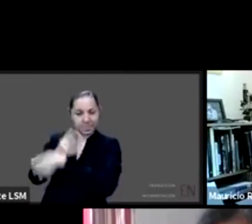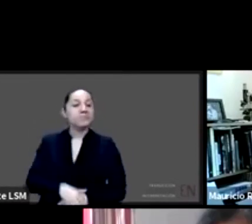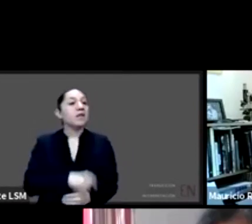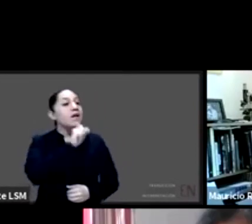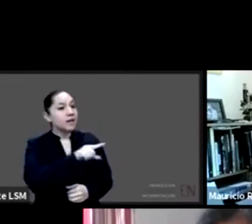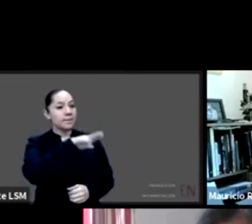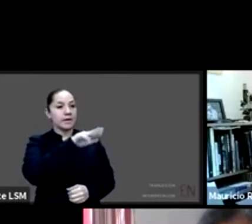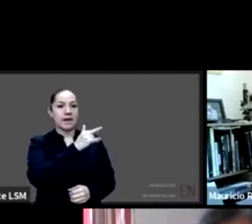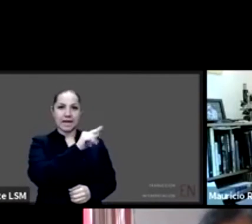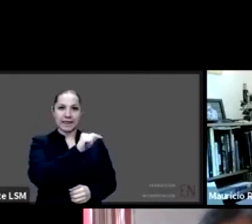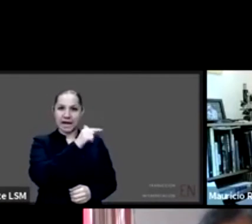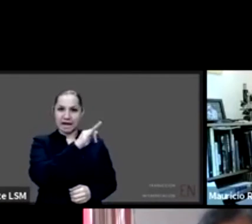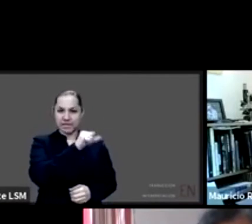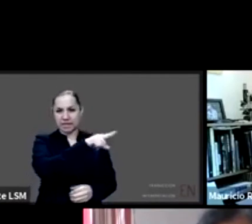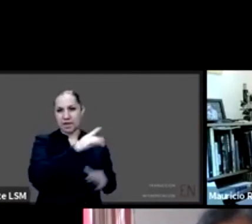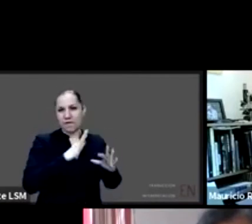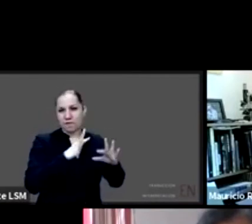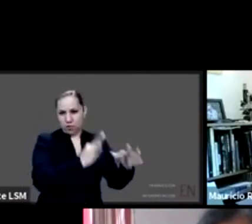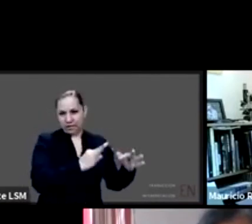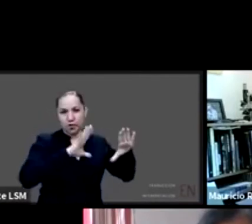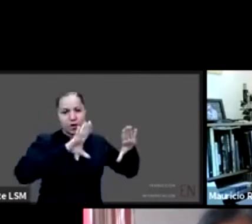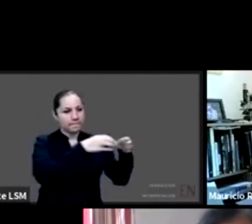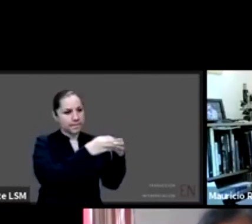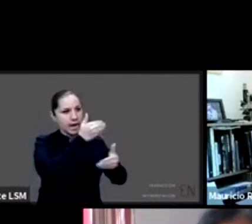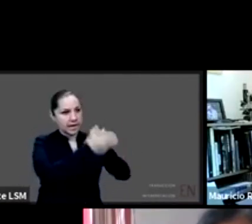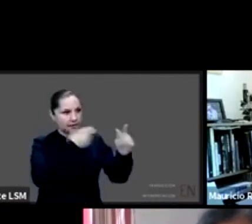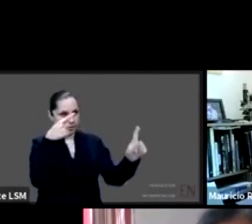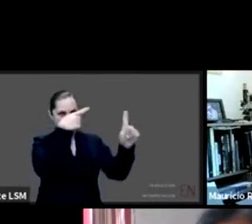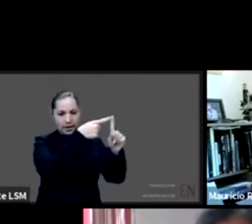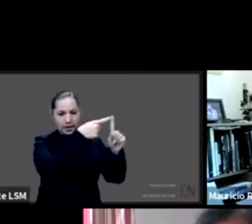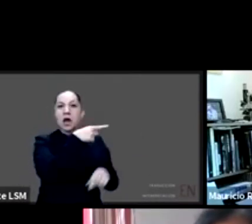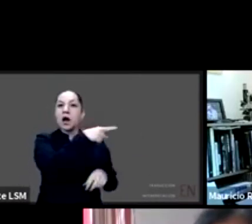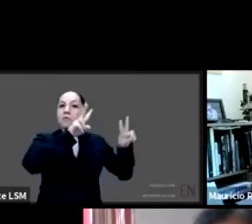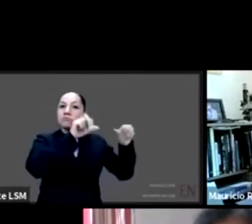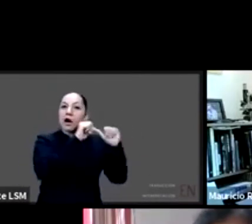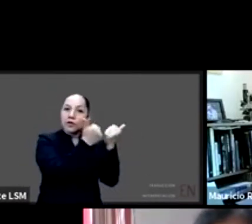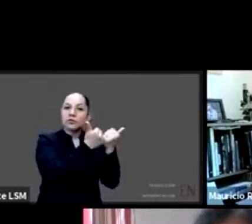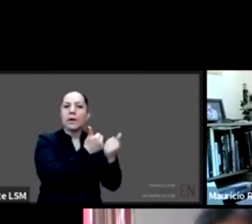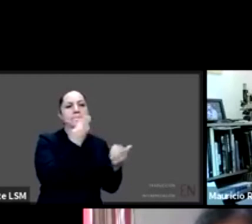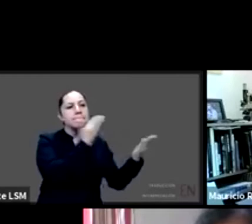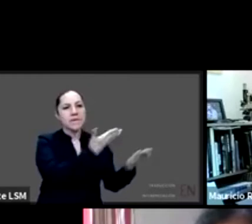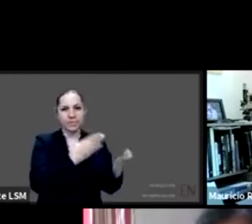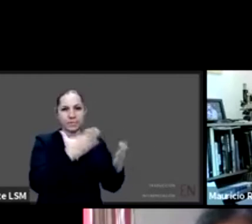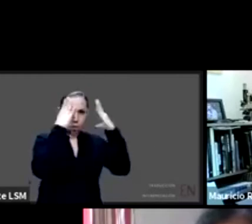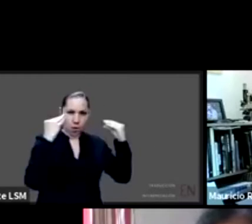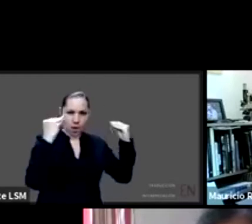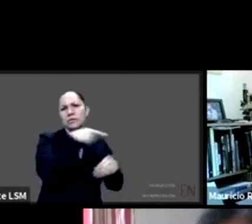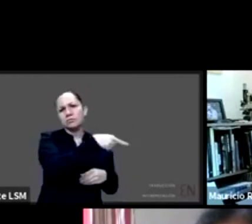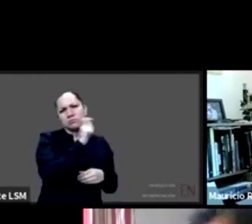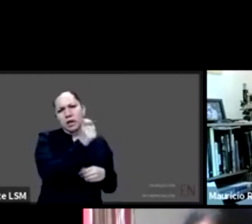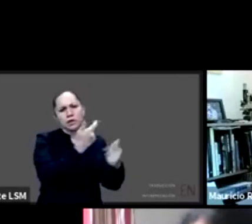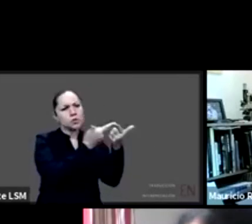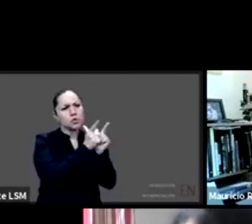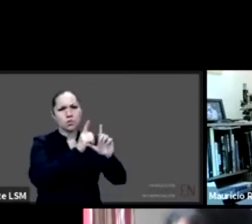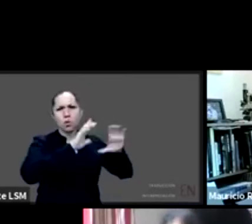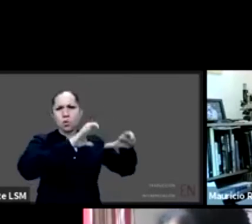fundadora y coordinadora general de Familias y Retos Extraordinarios. Bienvenidos a Holanda, una comunidad de familias, madres y padres e hijas e hijos con parálisis cerebral,